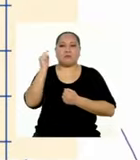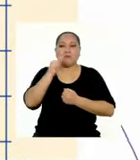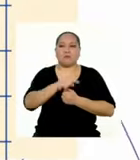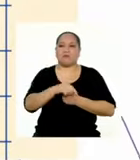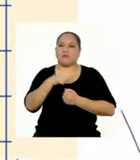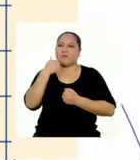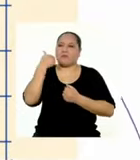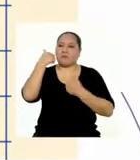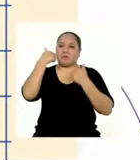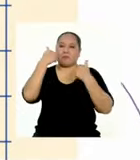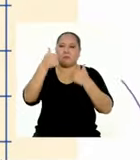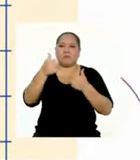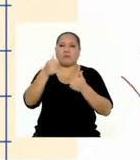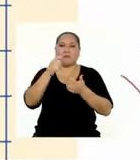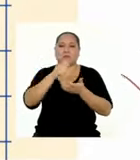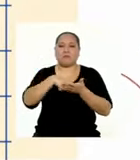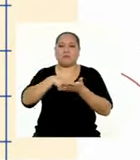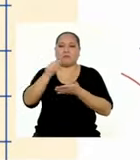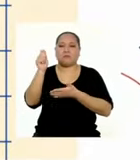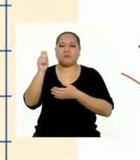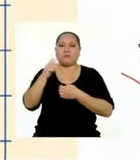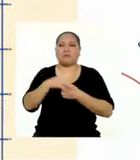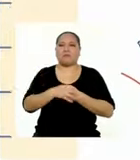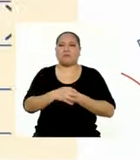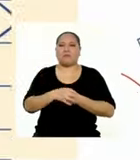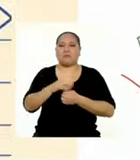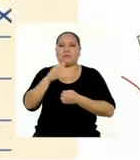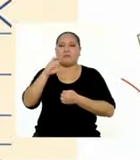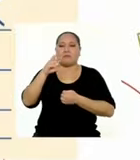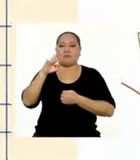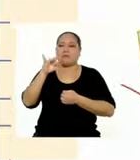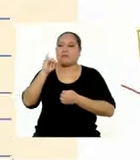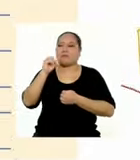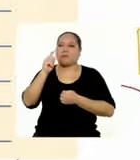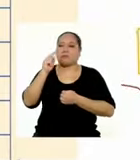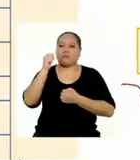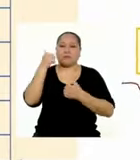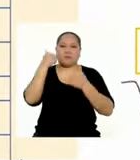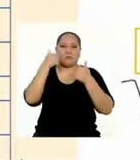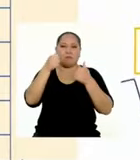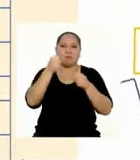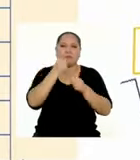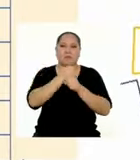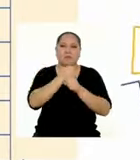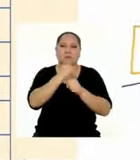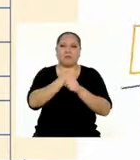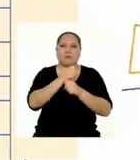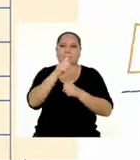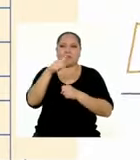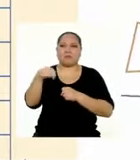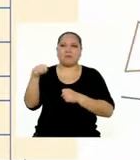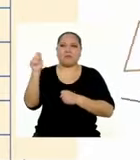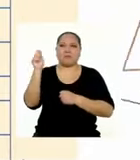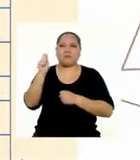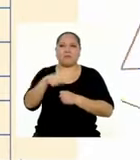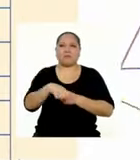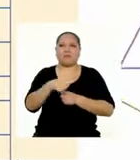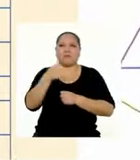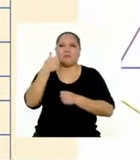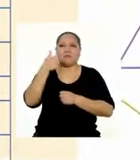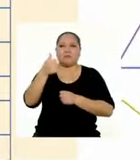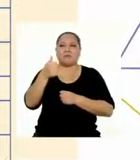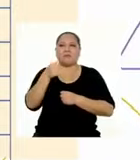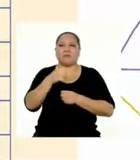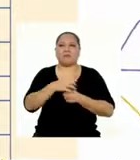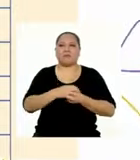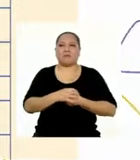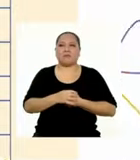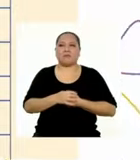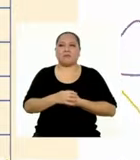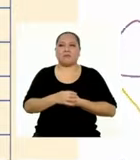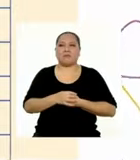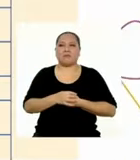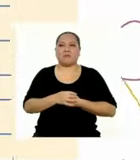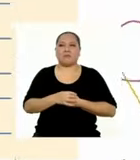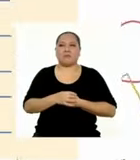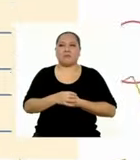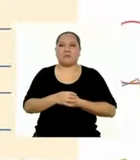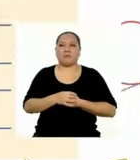este punto está muy bien. Cristina ha hecho un buen trabajo. Así que aquí también se colocará un sí.